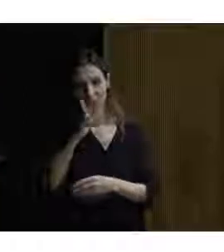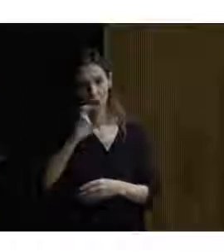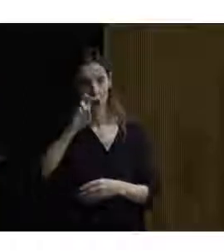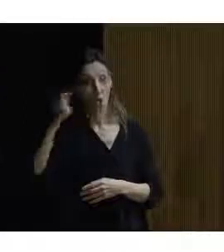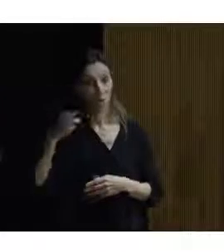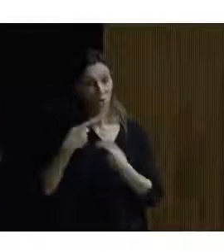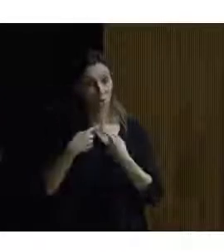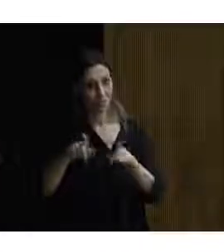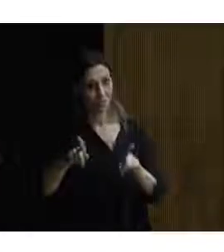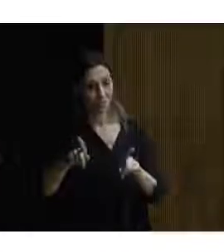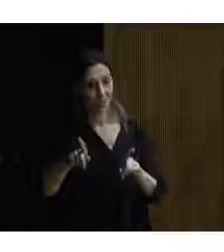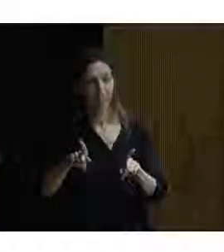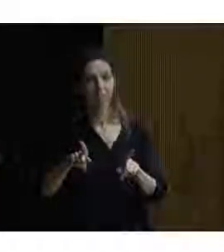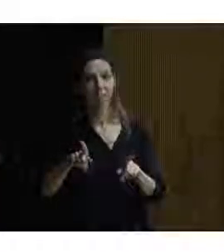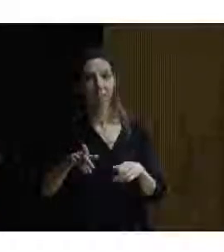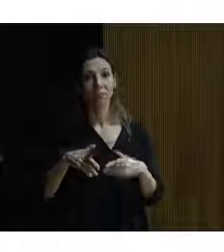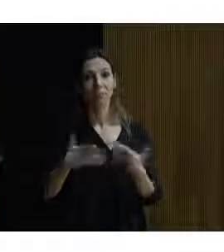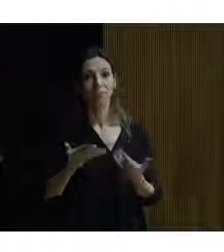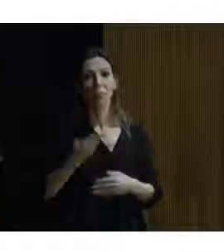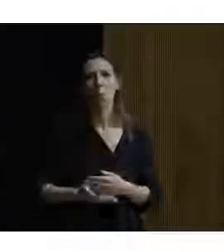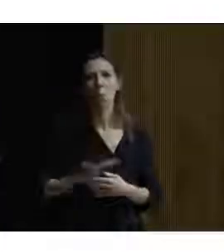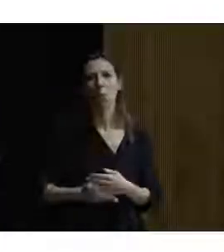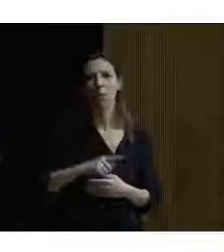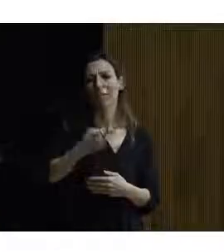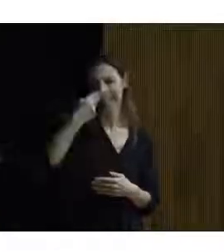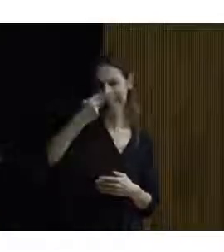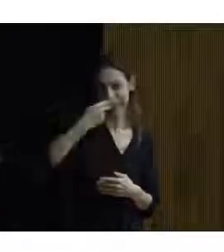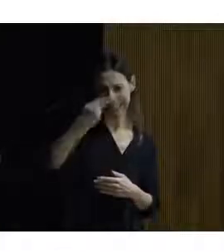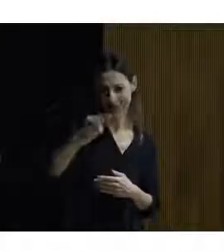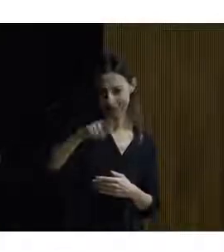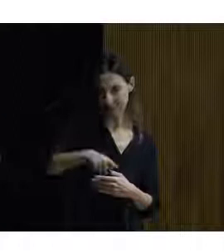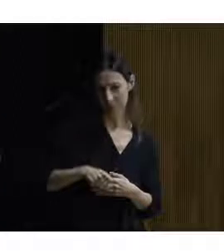naturaleza y muy interesantes también.